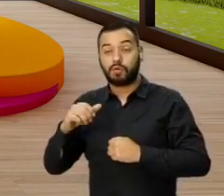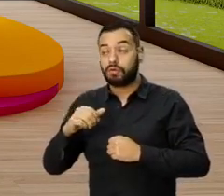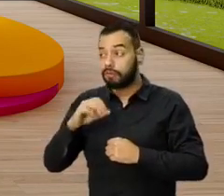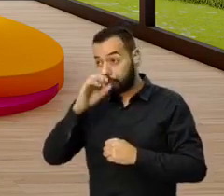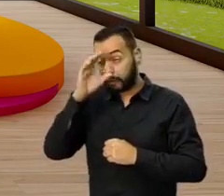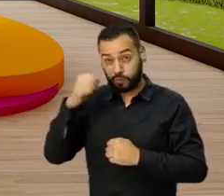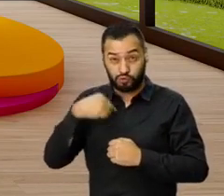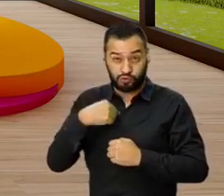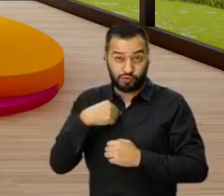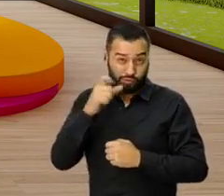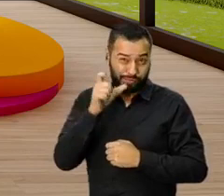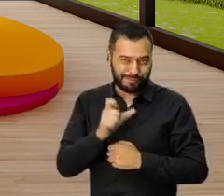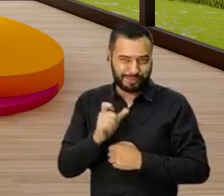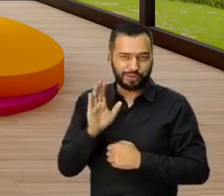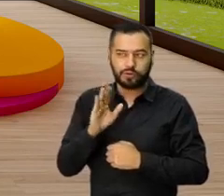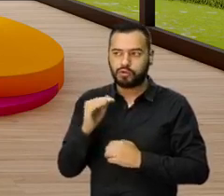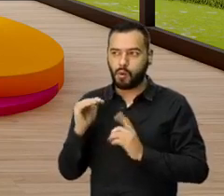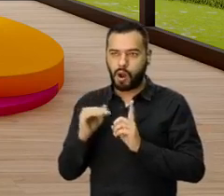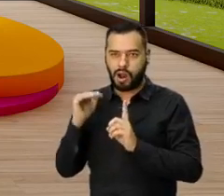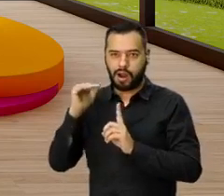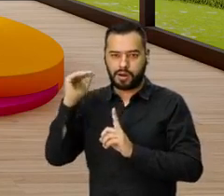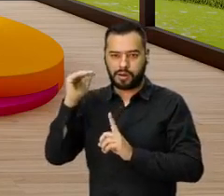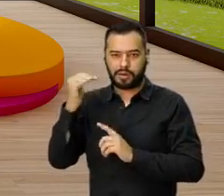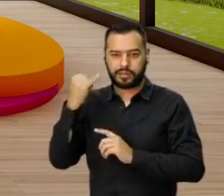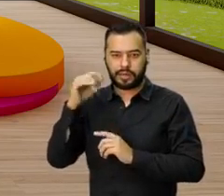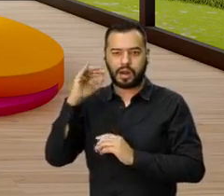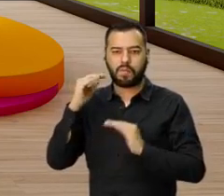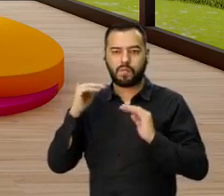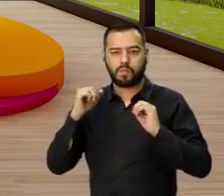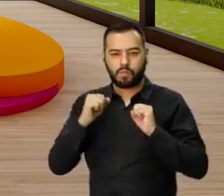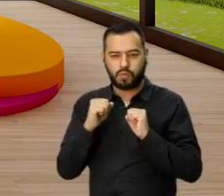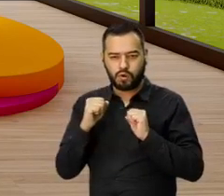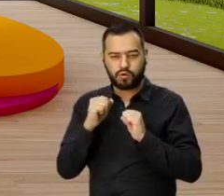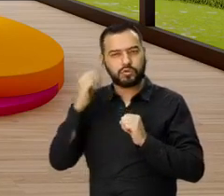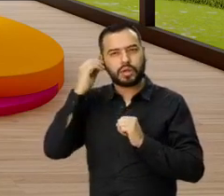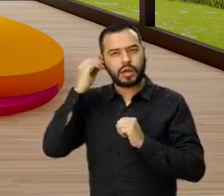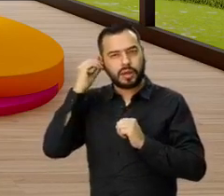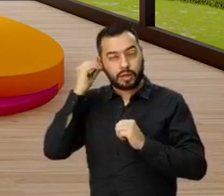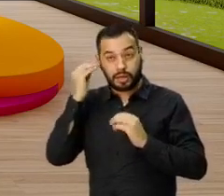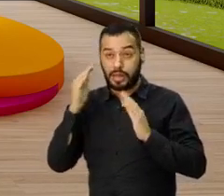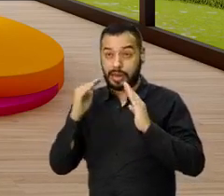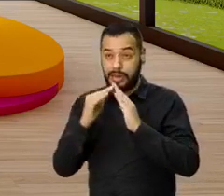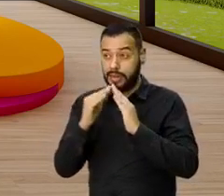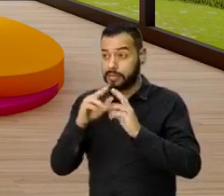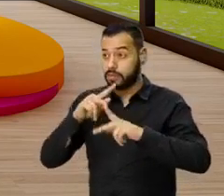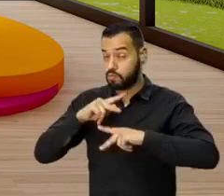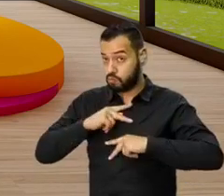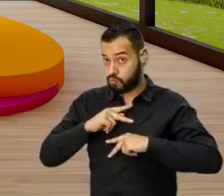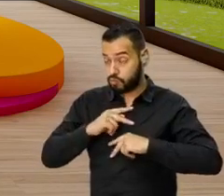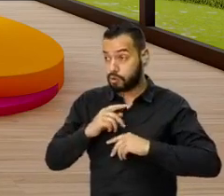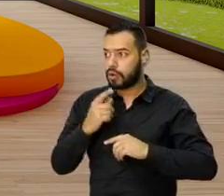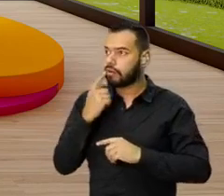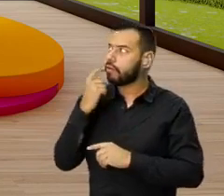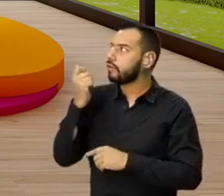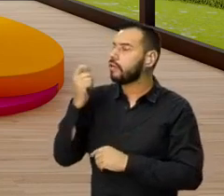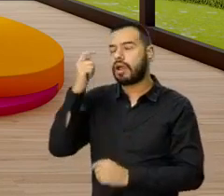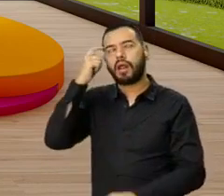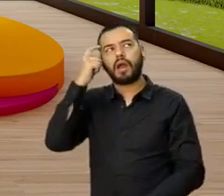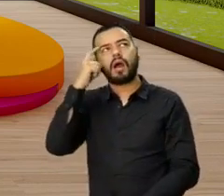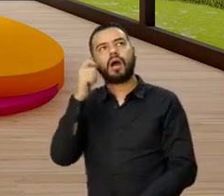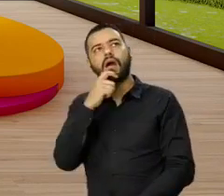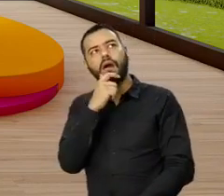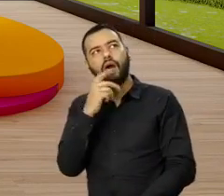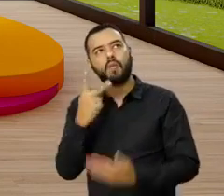pronto, yo soy una persona que tengo mi apartamento ya aquí en Bogotá, ya tengo mi vivienda propia, pero qué chévere poder pensar en un